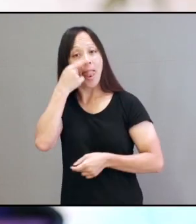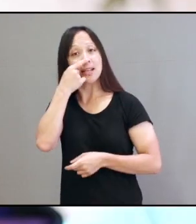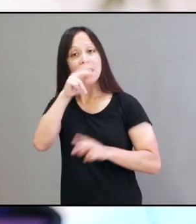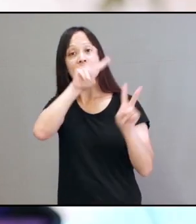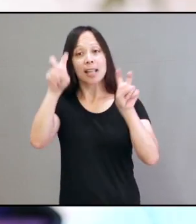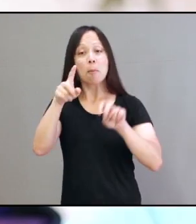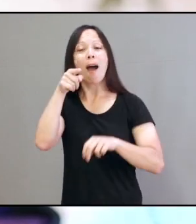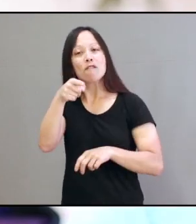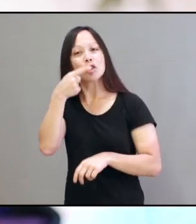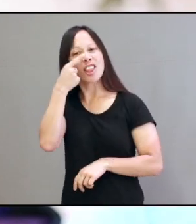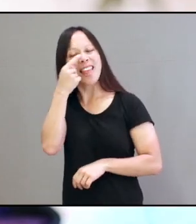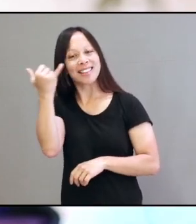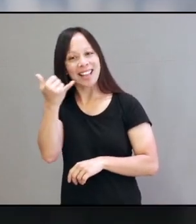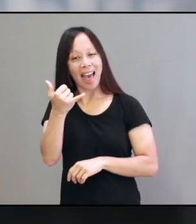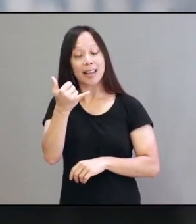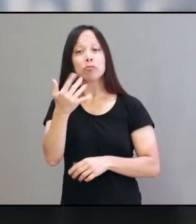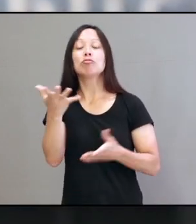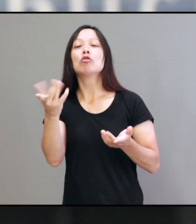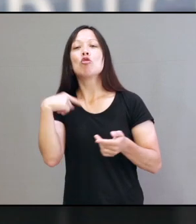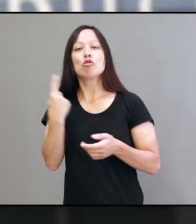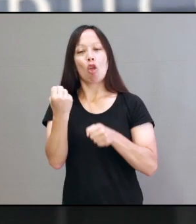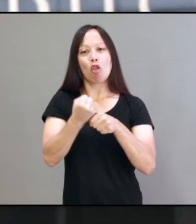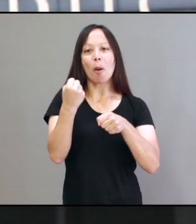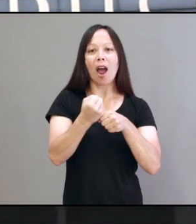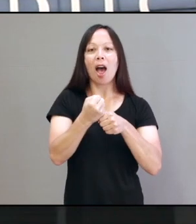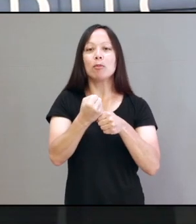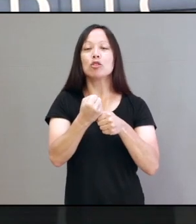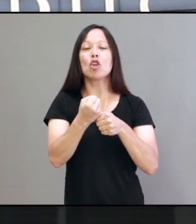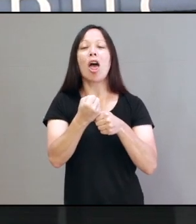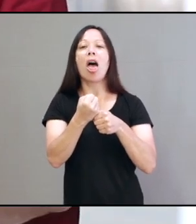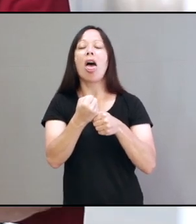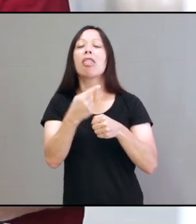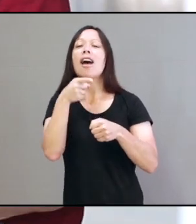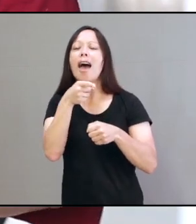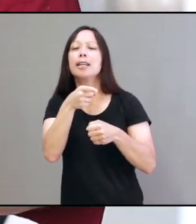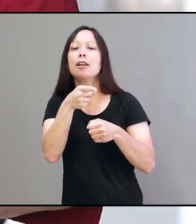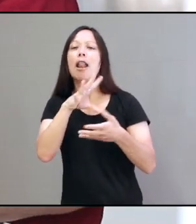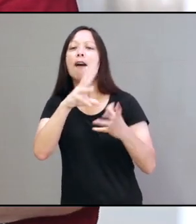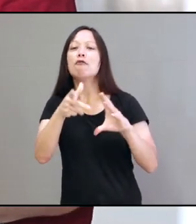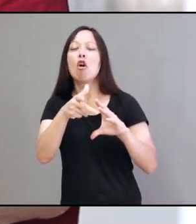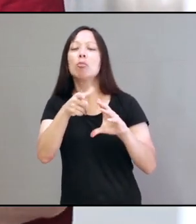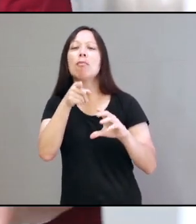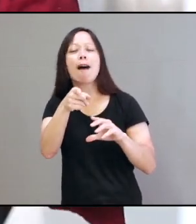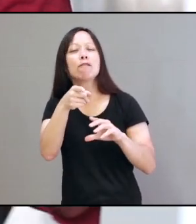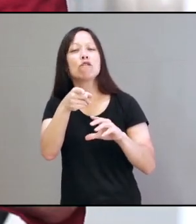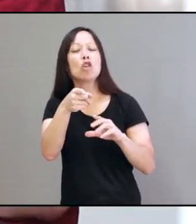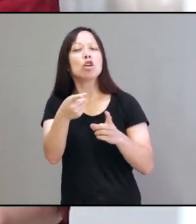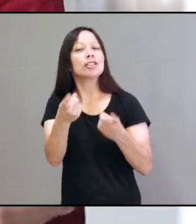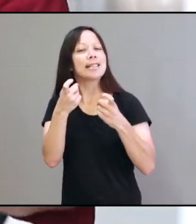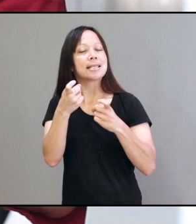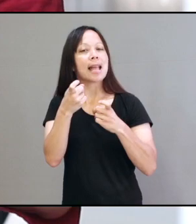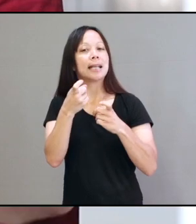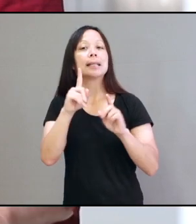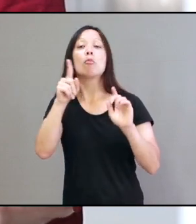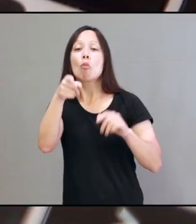de cualquier tema que te interese. Con ese material en la Defensoría vamos a poder trabajar en lo que